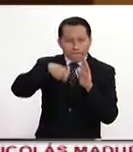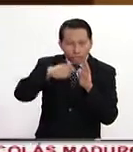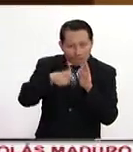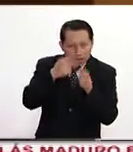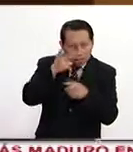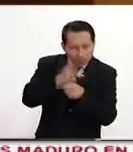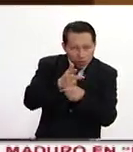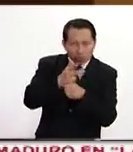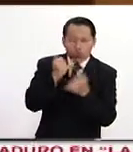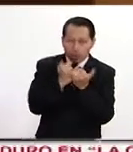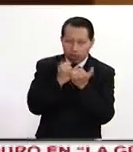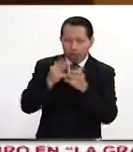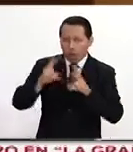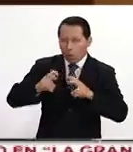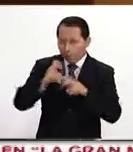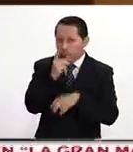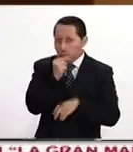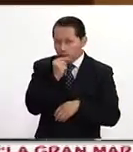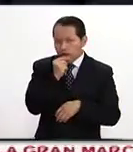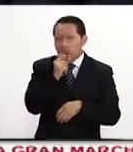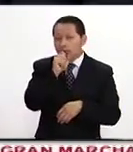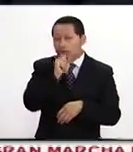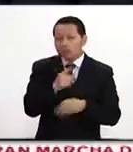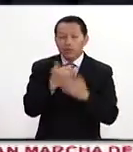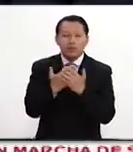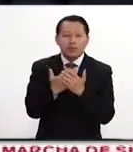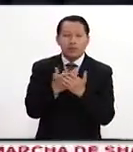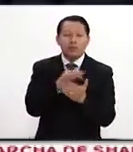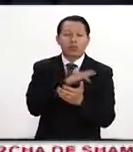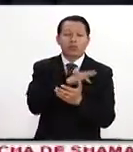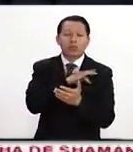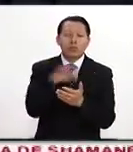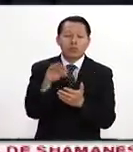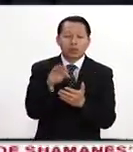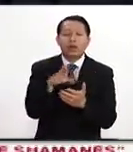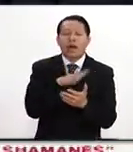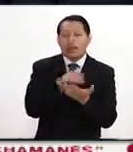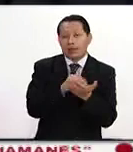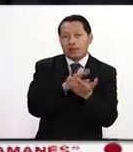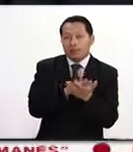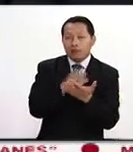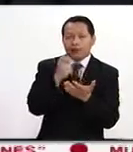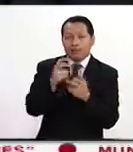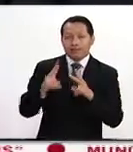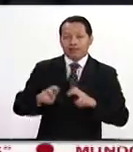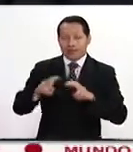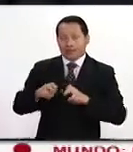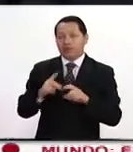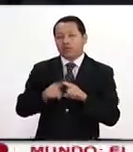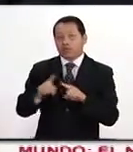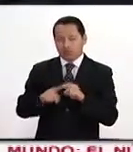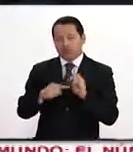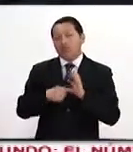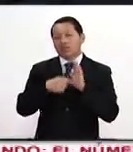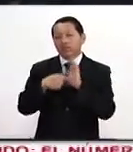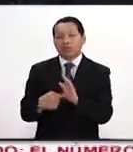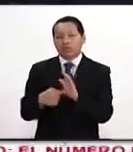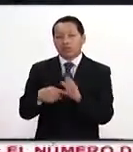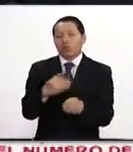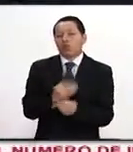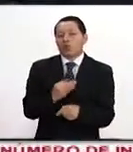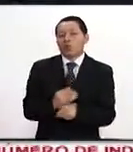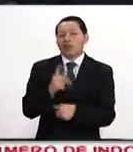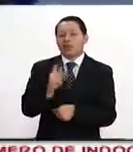policía y entonces a la espera de que esos documentos, de que esas grabaciones salgan a la luz, de momento solo tenemos